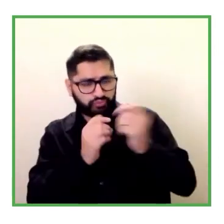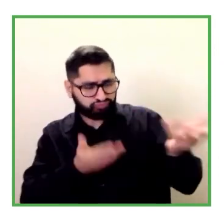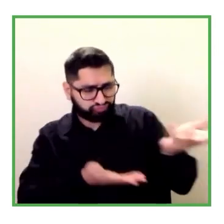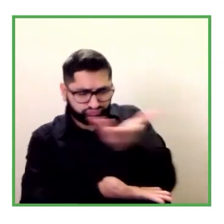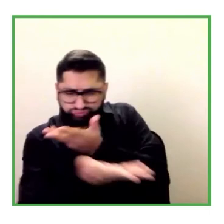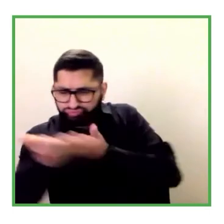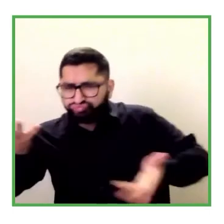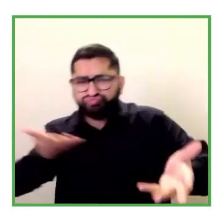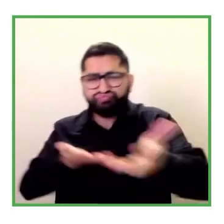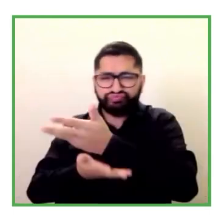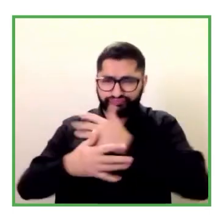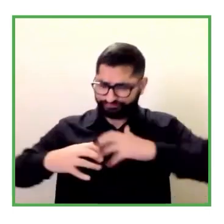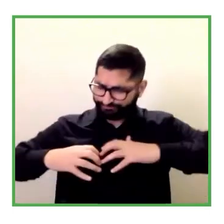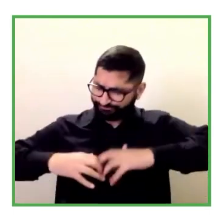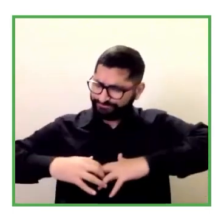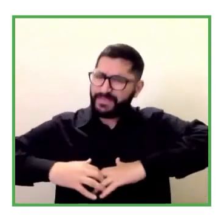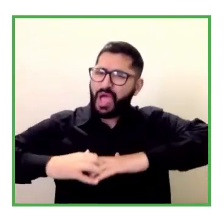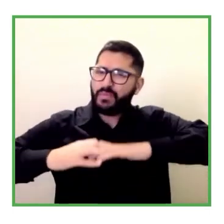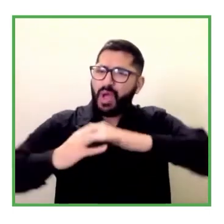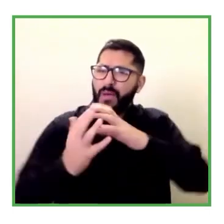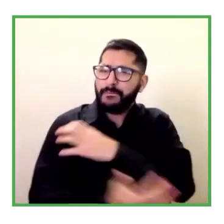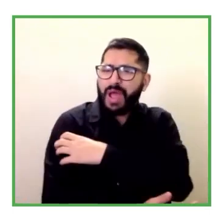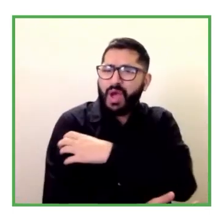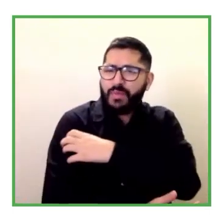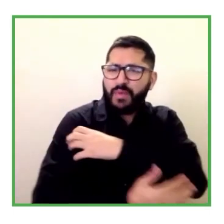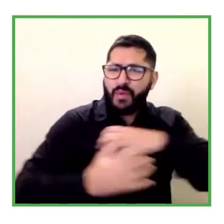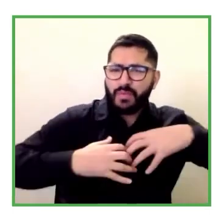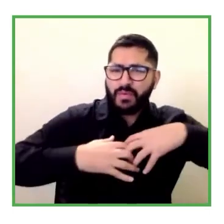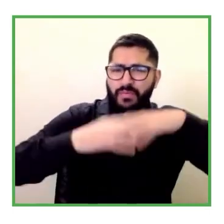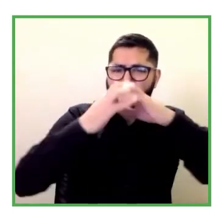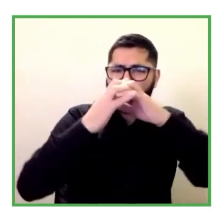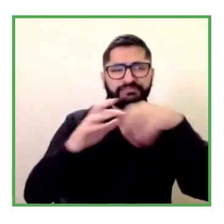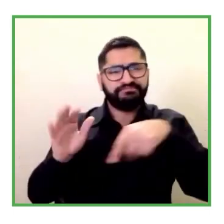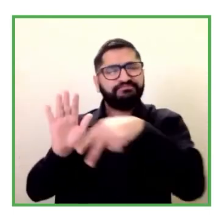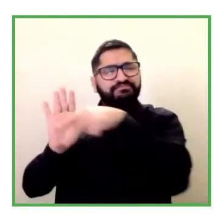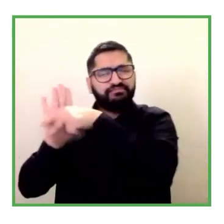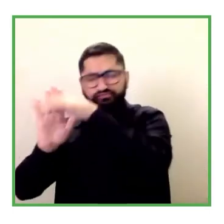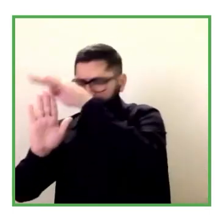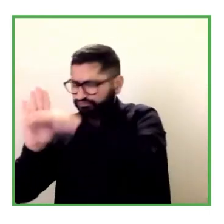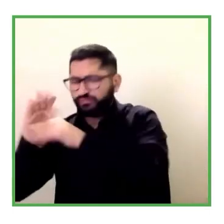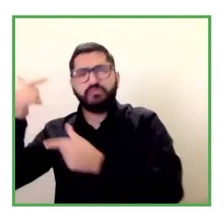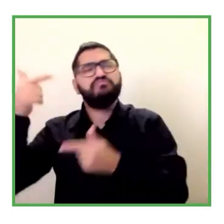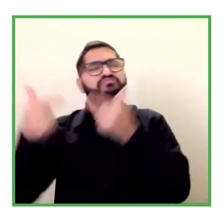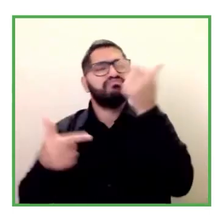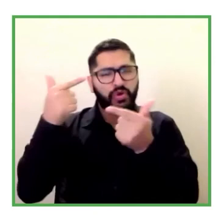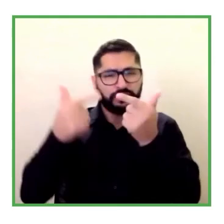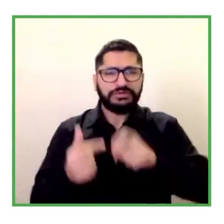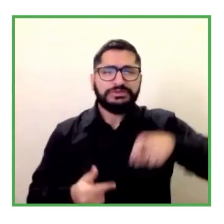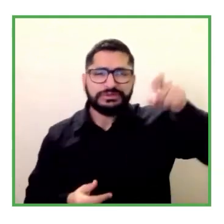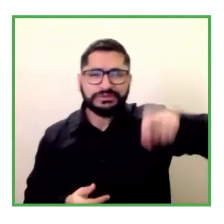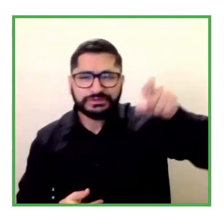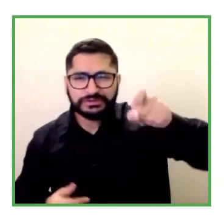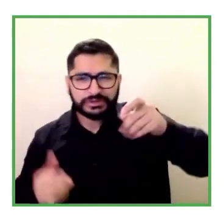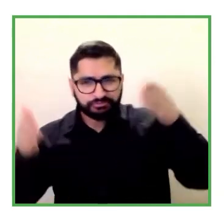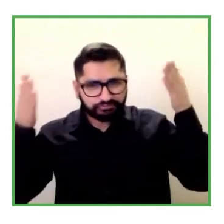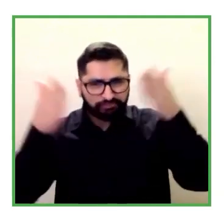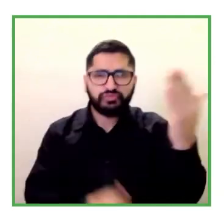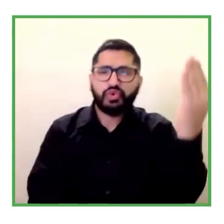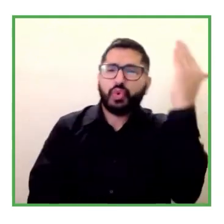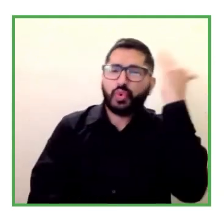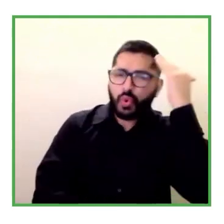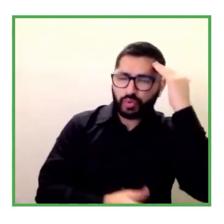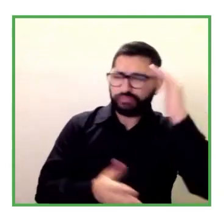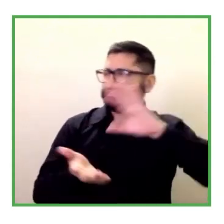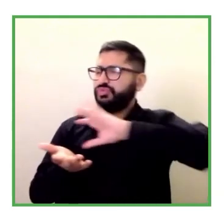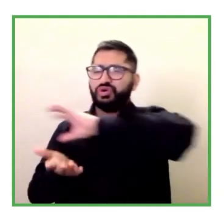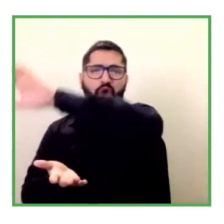estandarización pues queremos realmente entender qué es lo que está pasando en todos los países cada país se vive la inclusión de una manera